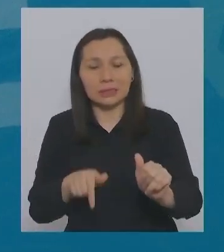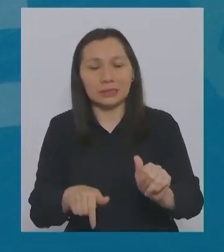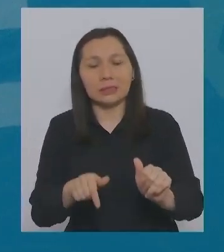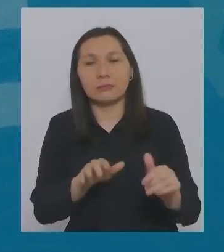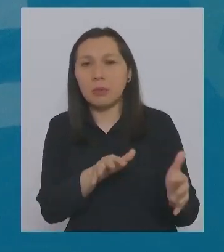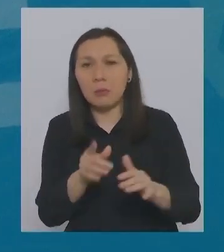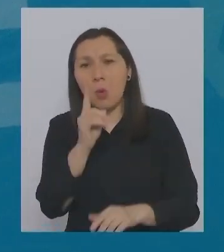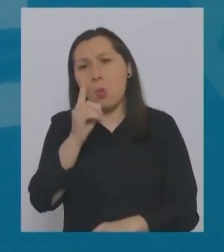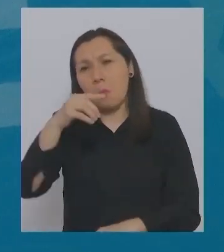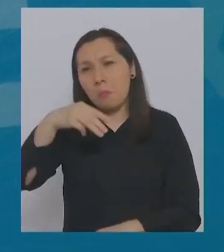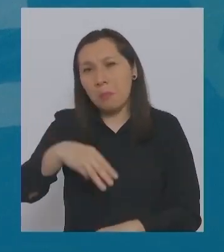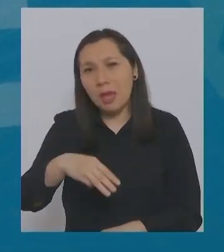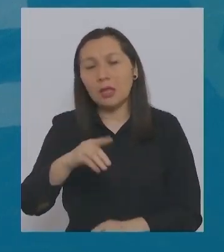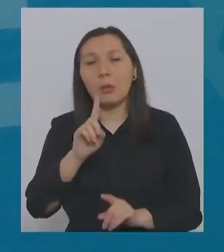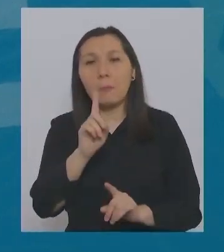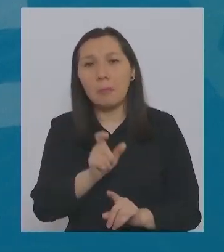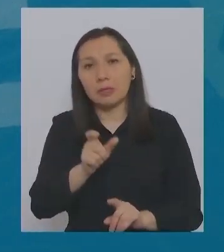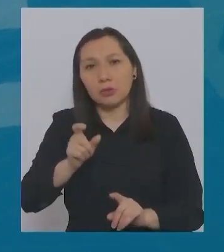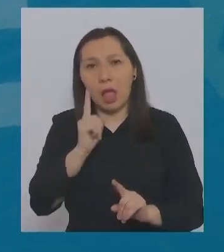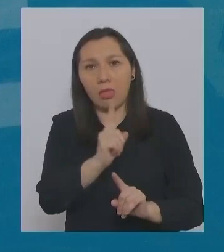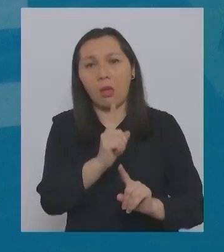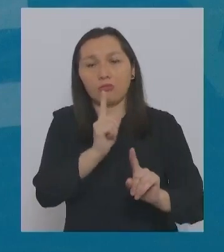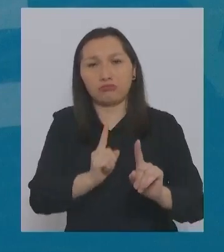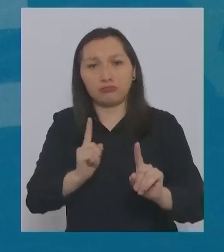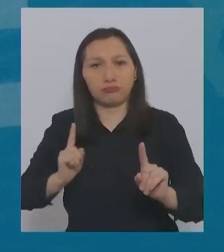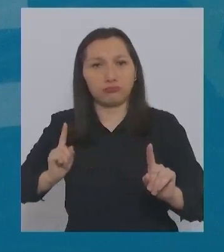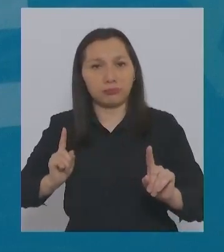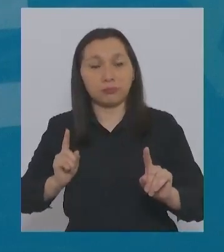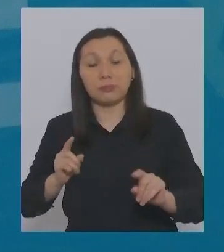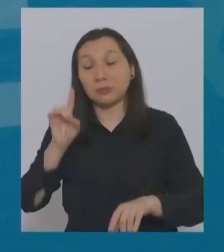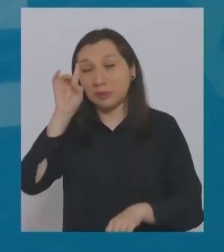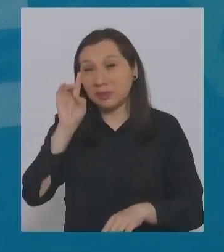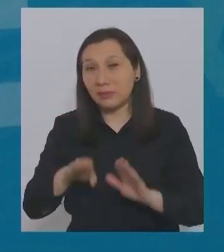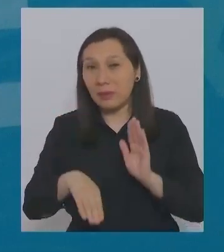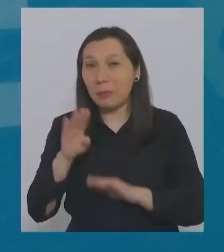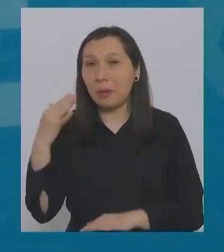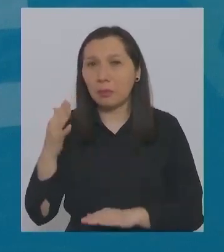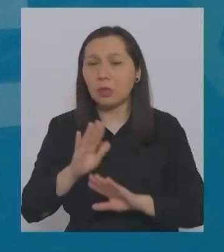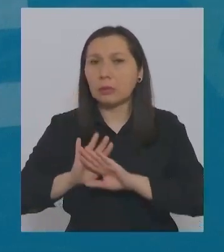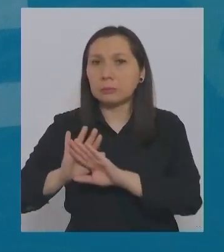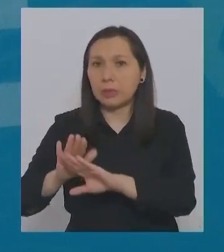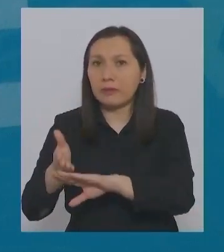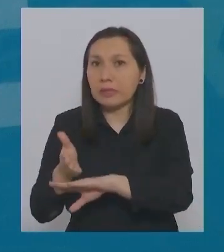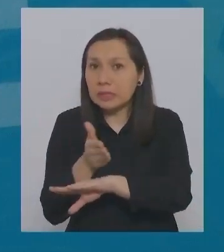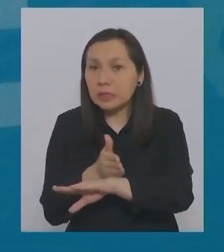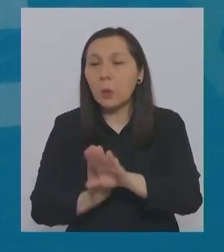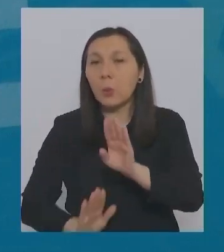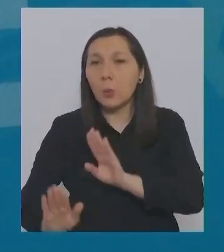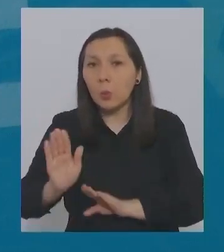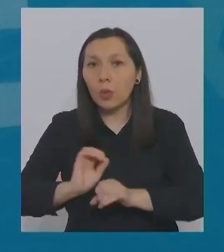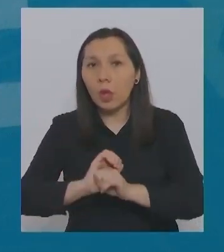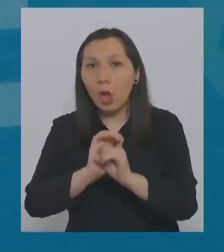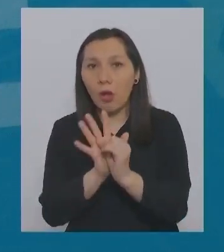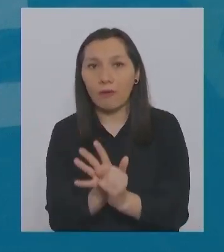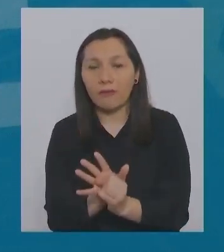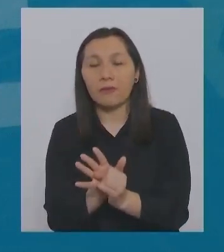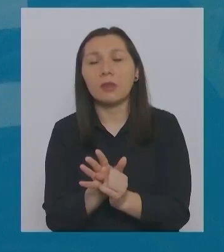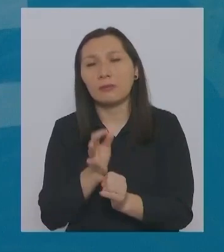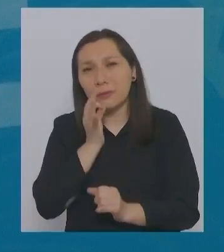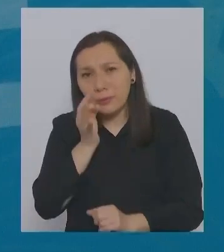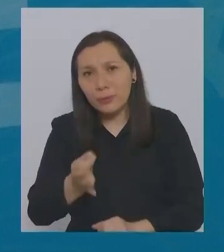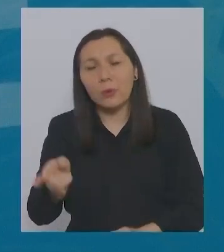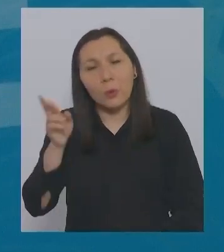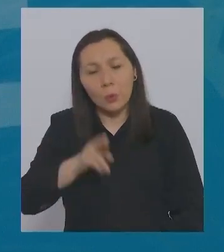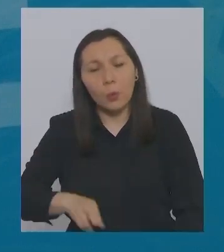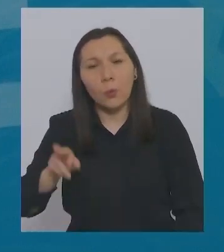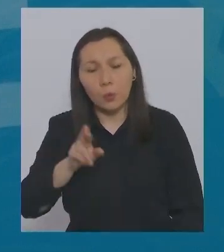al menos un metro entre personas y personas. Sabemos que lo más importante es prevenir y cuidarse del COVID-19. Lo hemos dicho